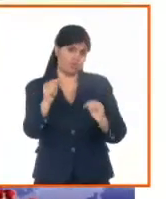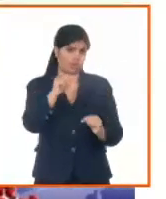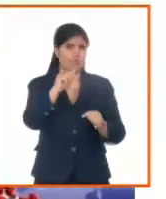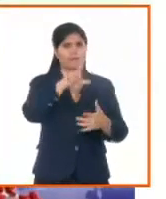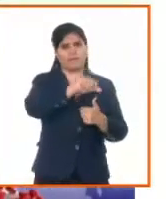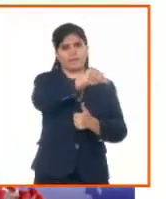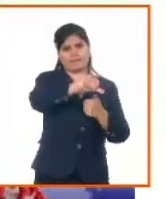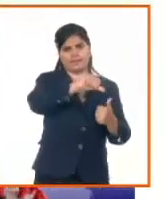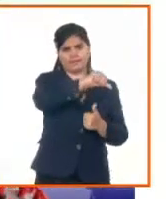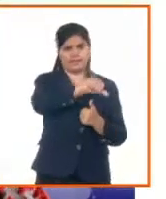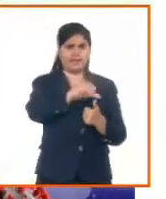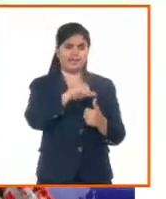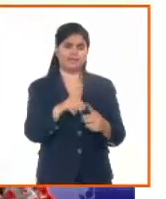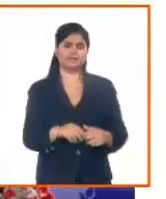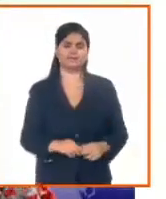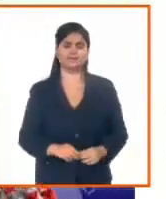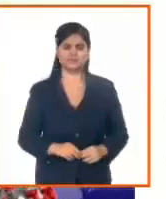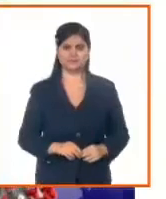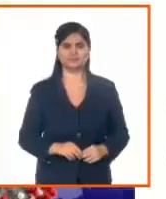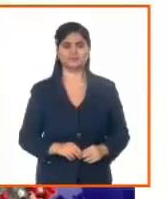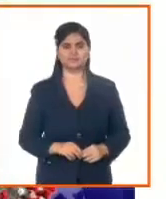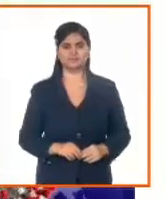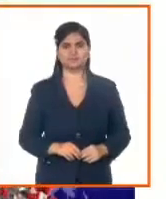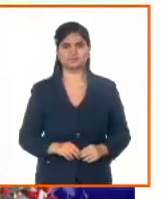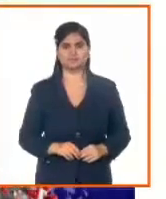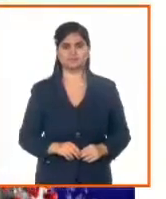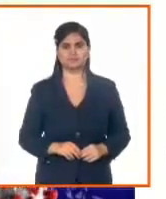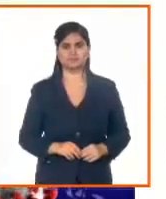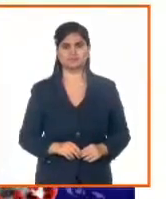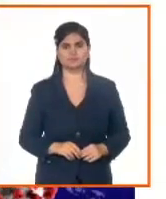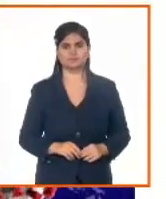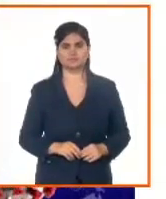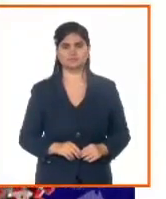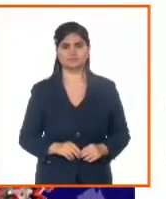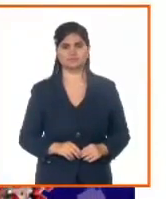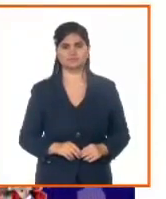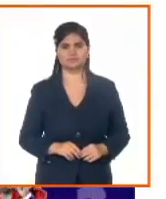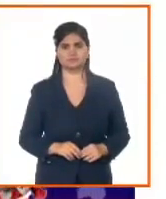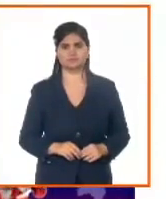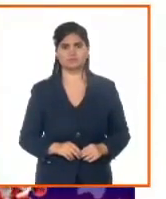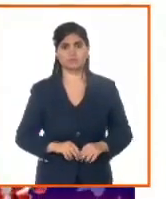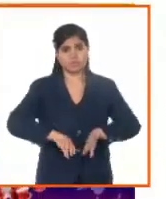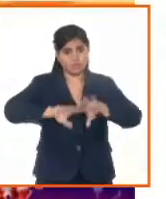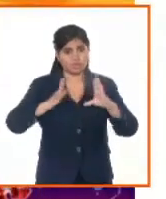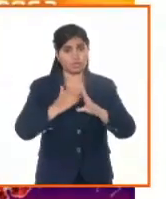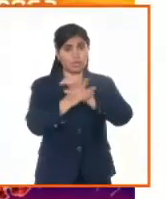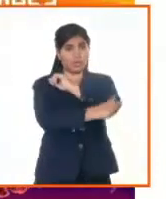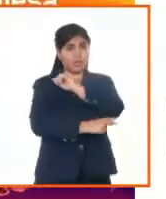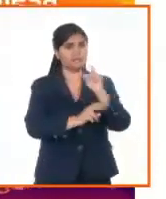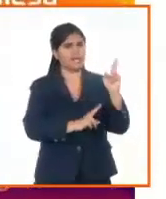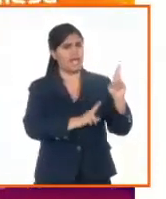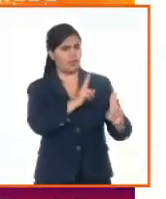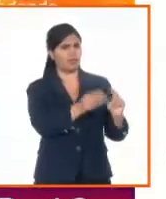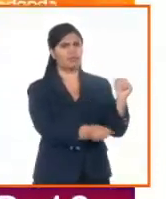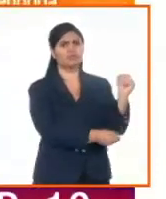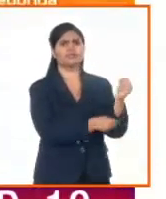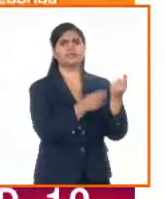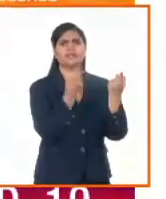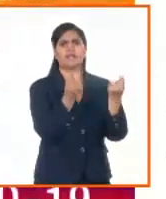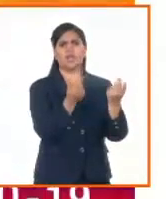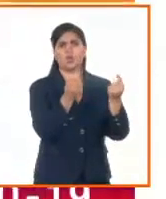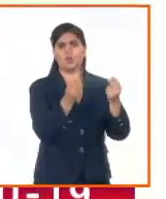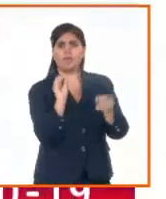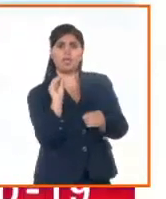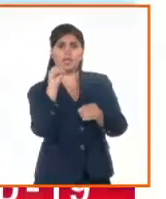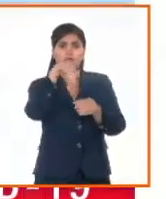nutricional de nuestros pueblos. Reafirma el compromiso a fortalecer nuestras economías y sectores productivos a través de la